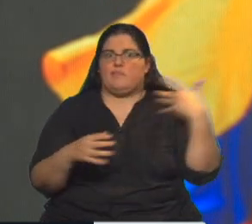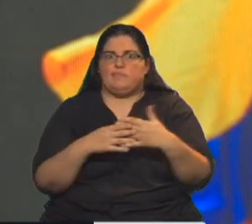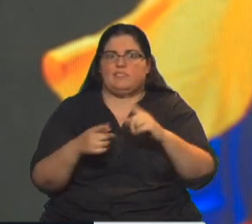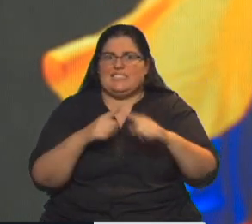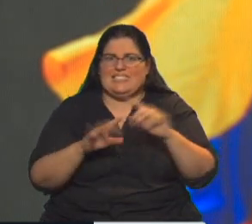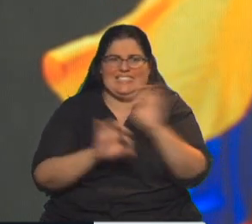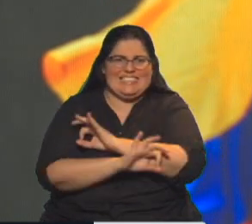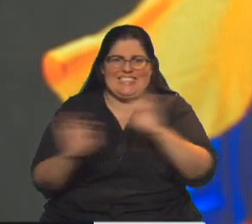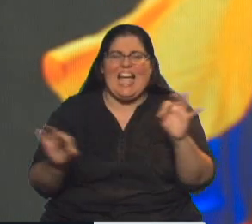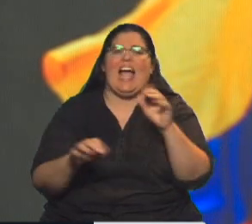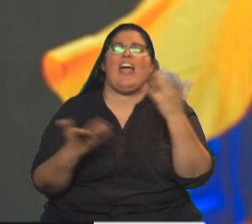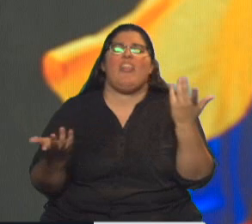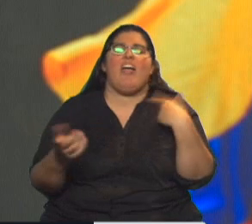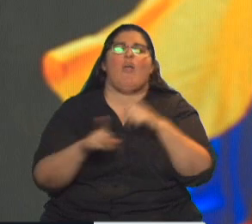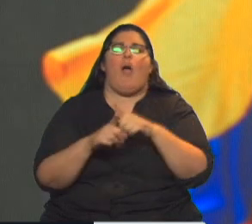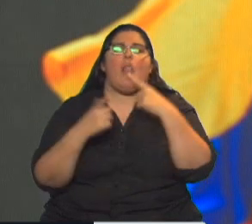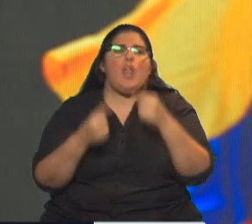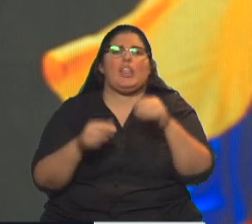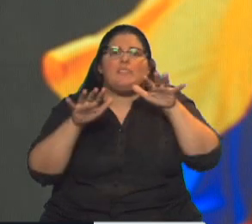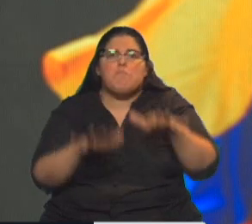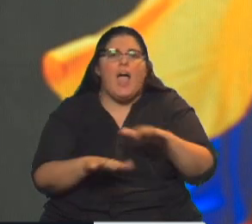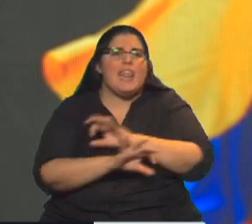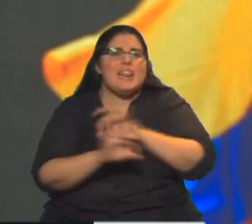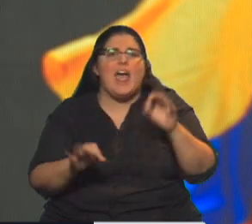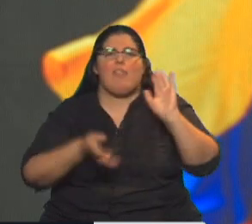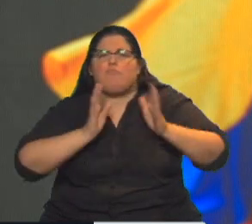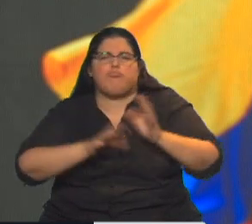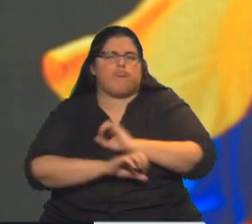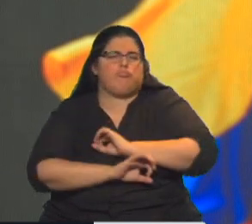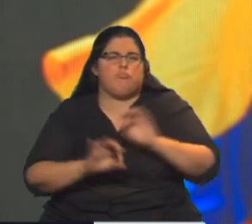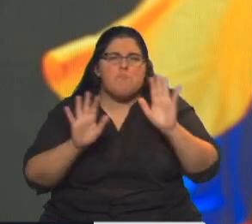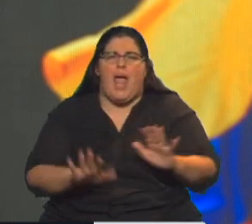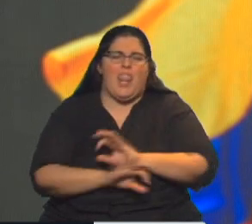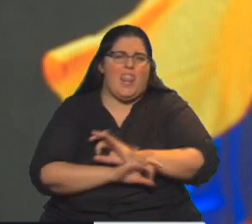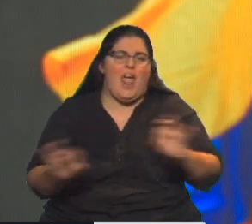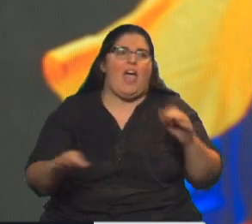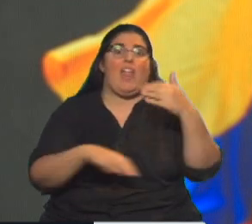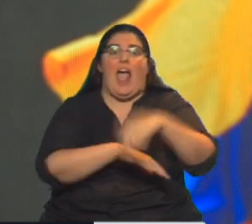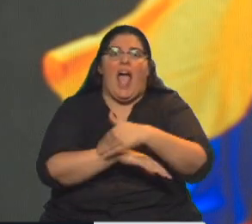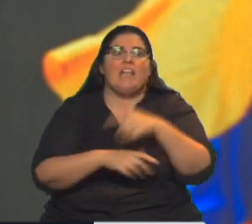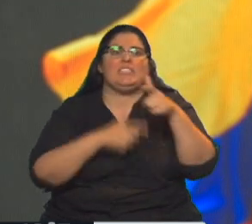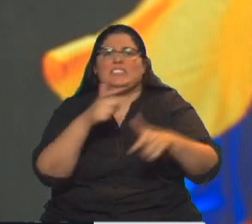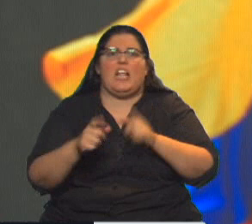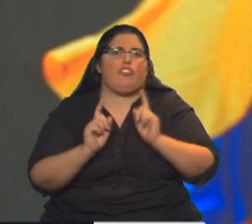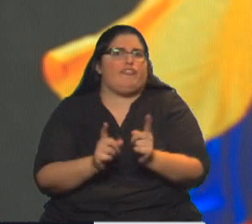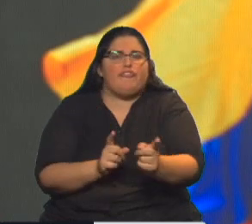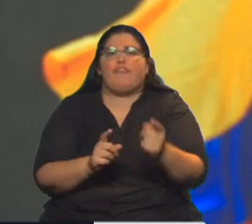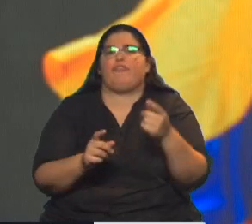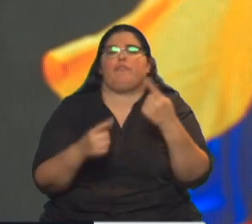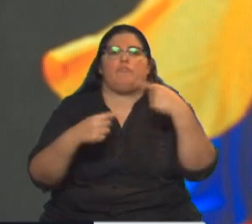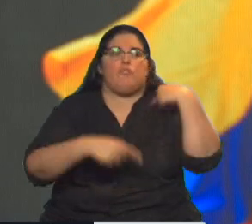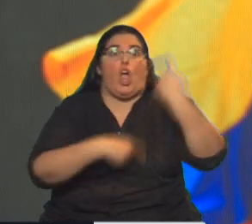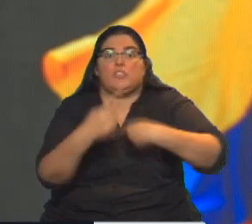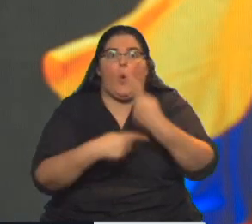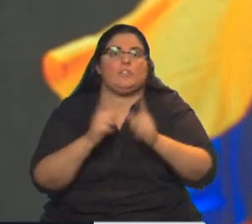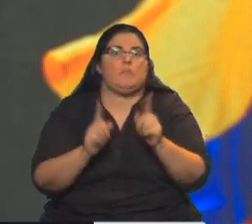detener ni las protestas, ni la represión en las calles, ni los asesinatos y todas las consecuencias que está